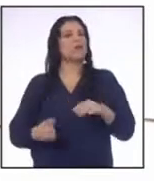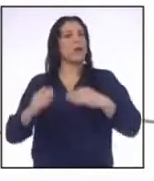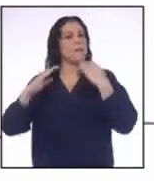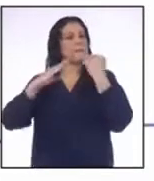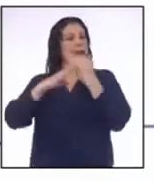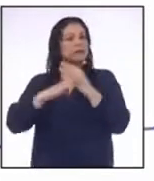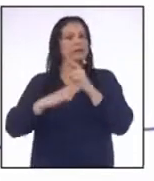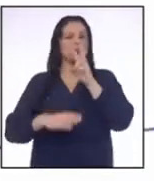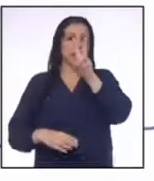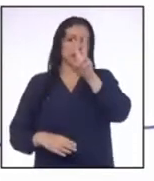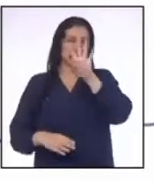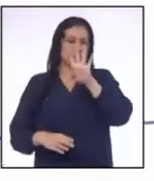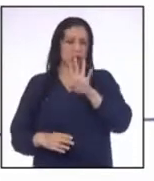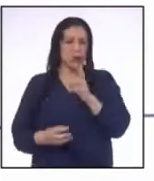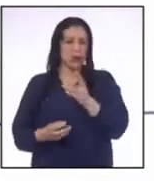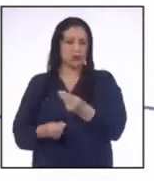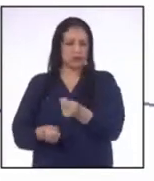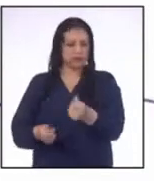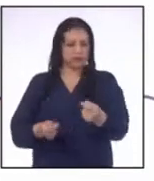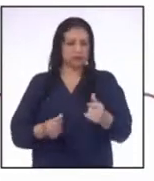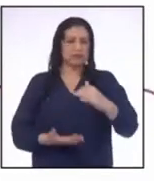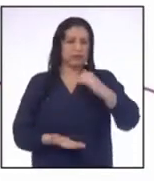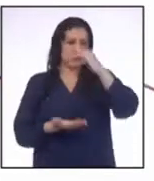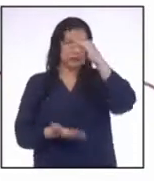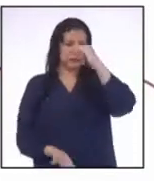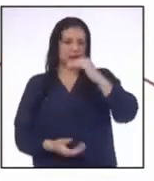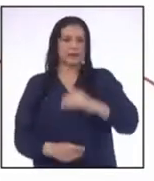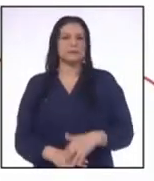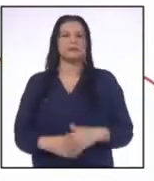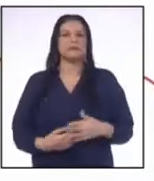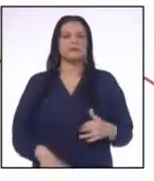24 sacos de tierra preparada